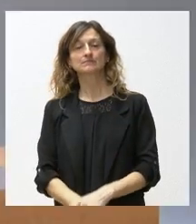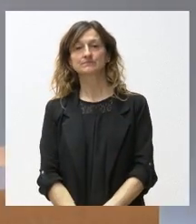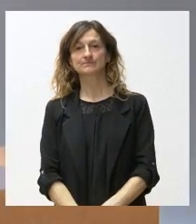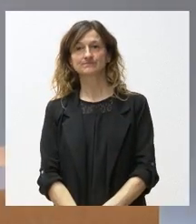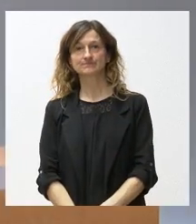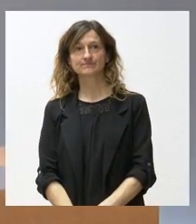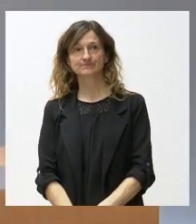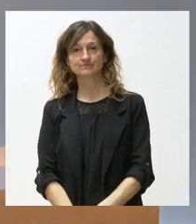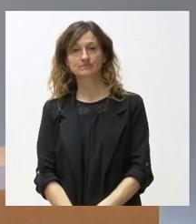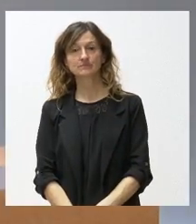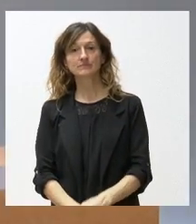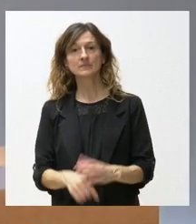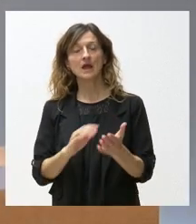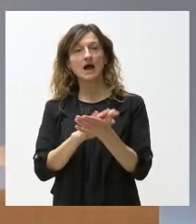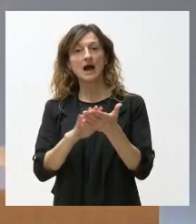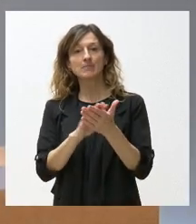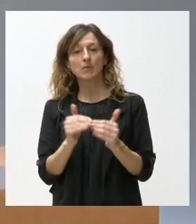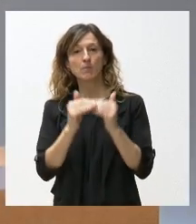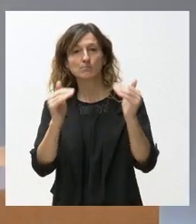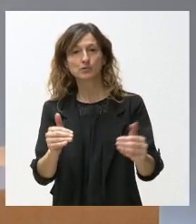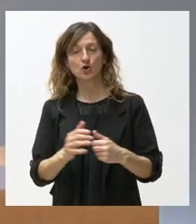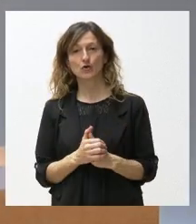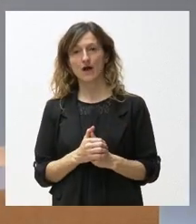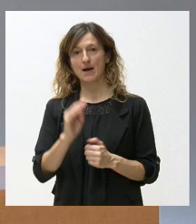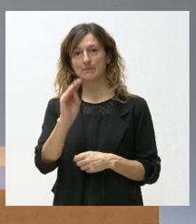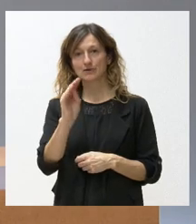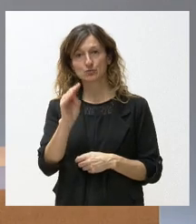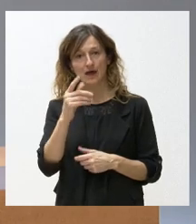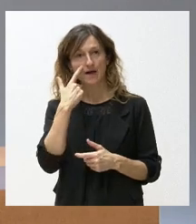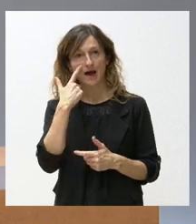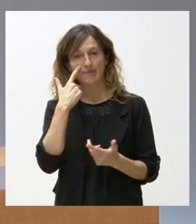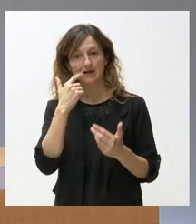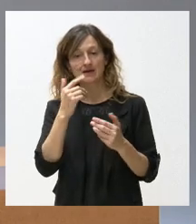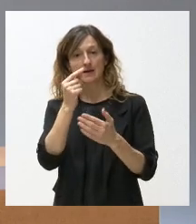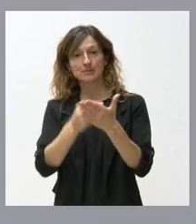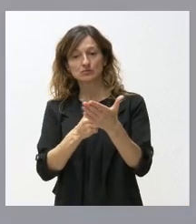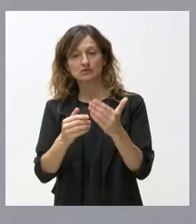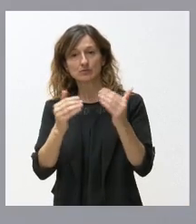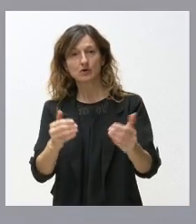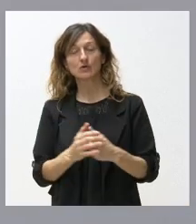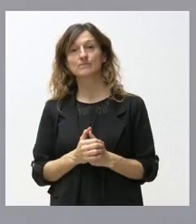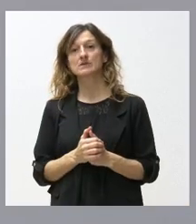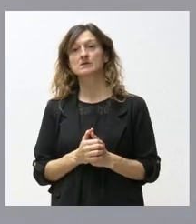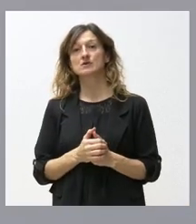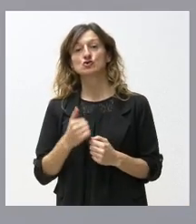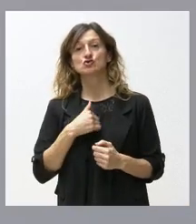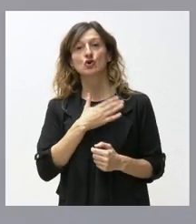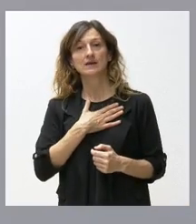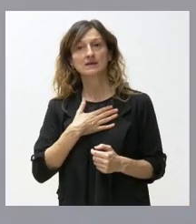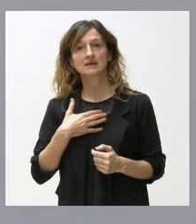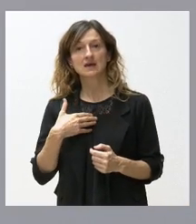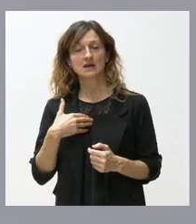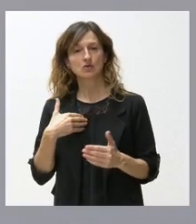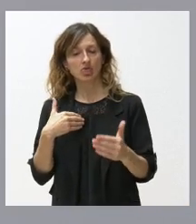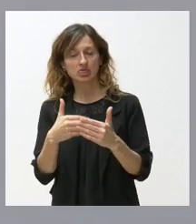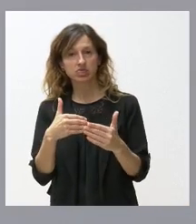Los plazos. Le hablaba de la prórroga. Le preguntaba por si da una prórroga presupuestal. Nuestra idea es con carácter inmediato